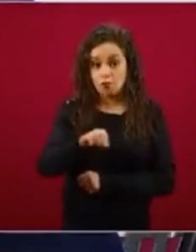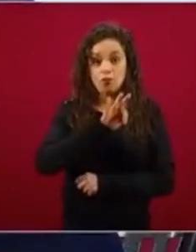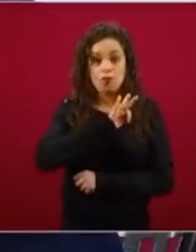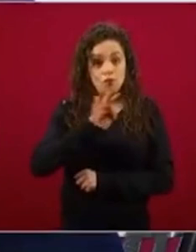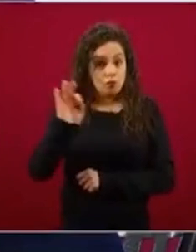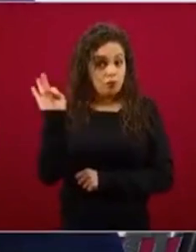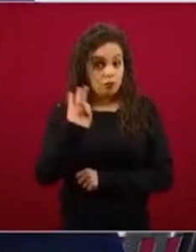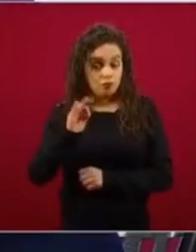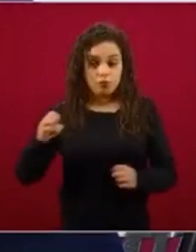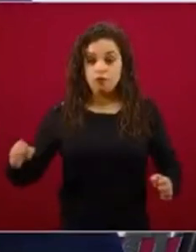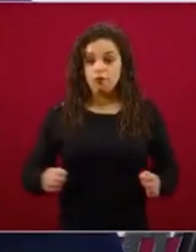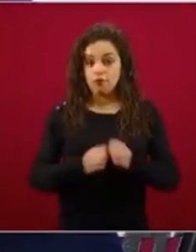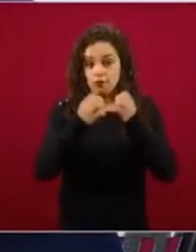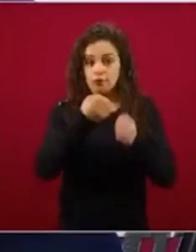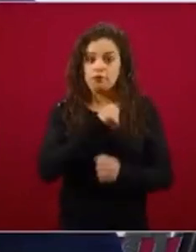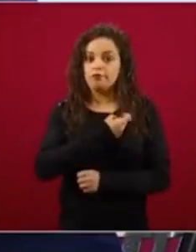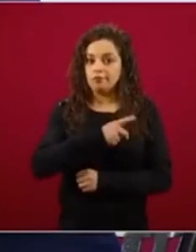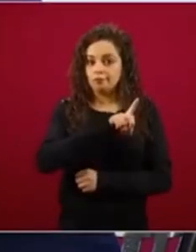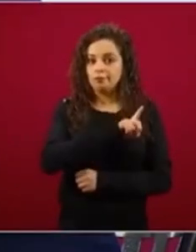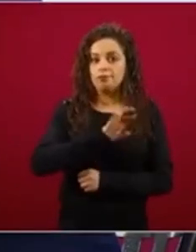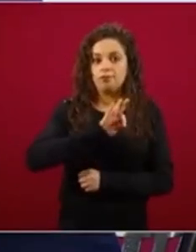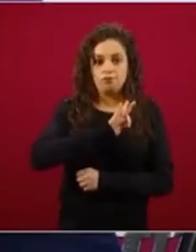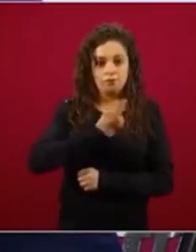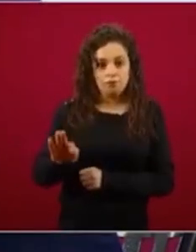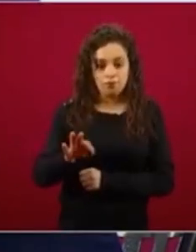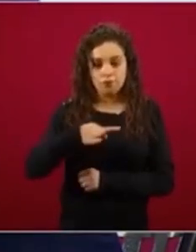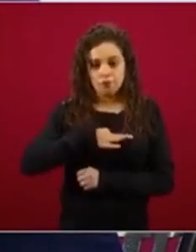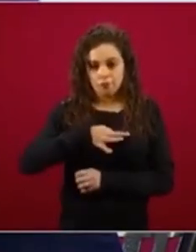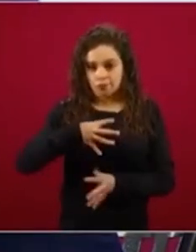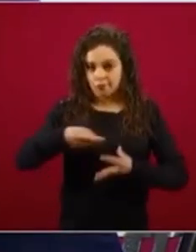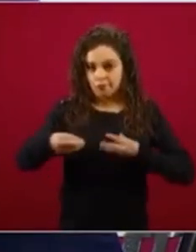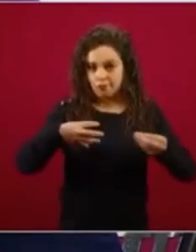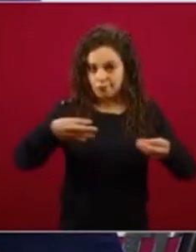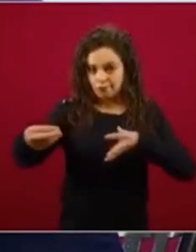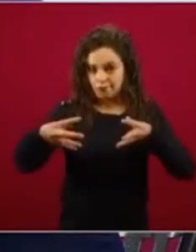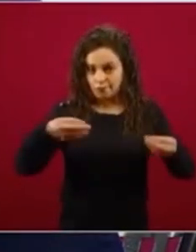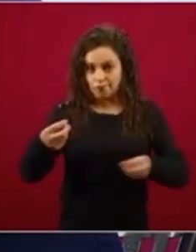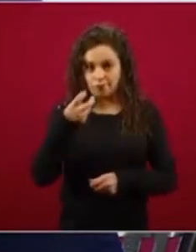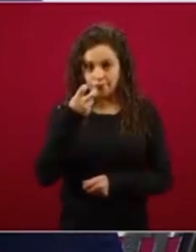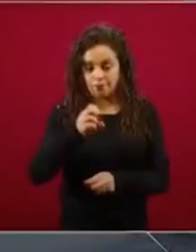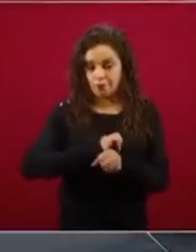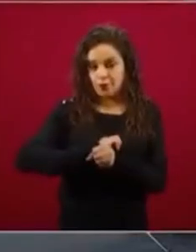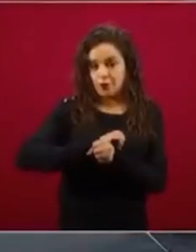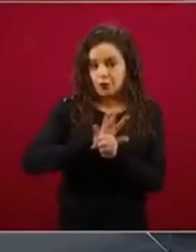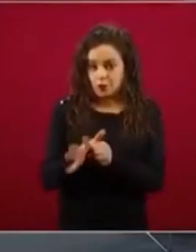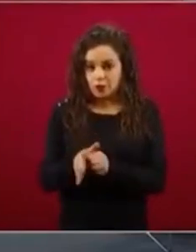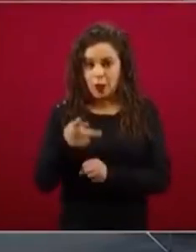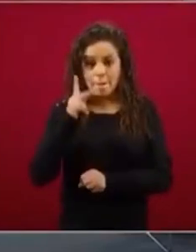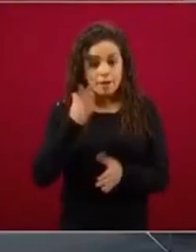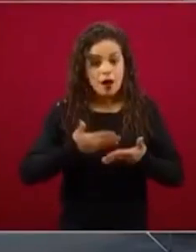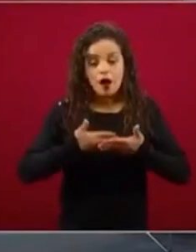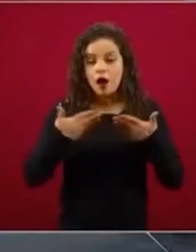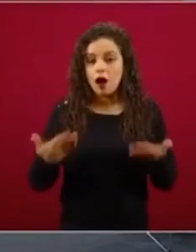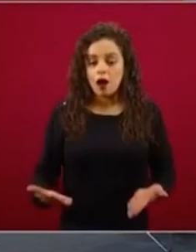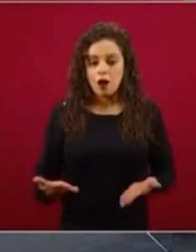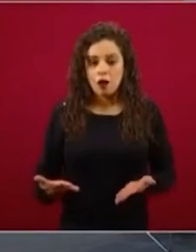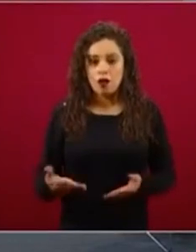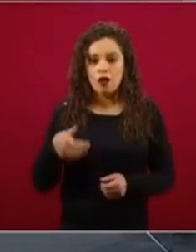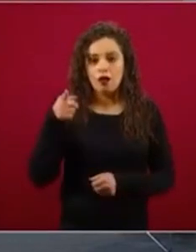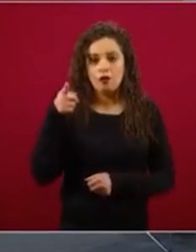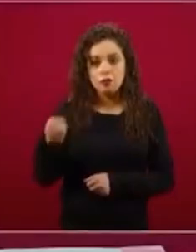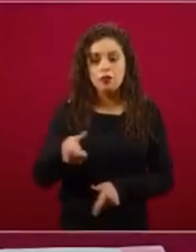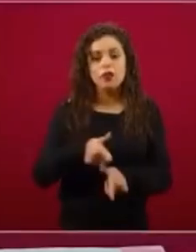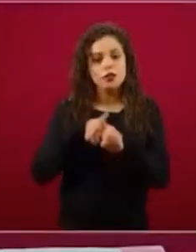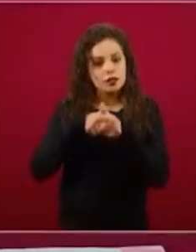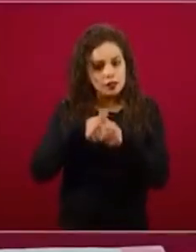la posible contaminación del coronavirus, sin embargo, hasta ahora no han bajado los brazos y gracias a ellos,